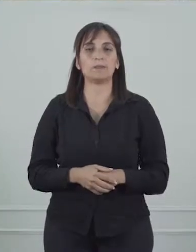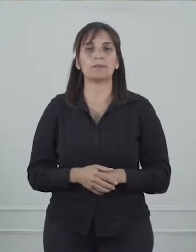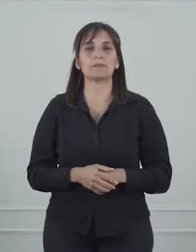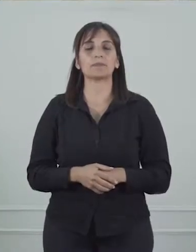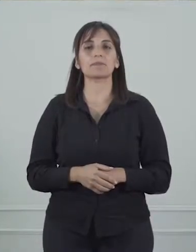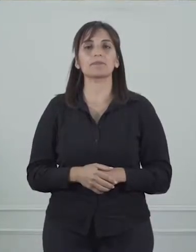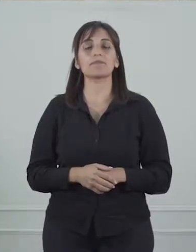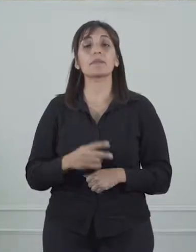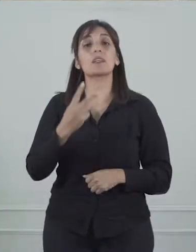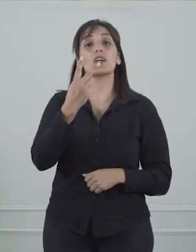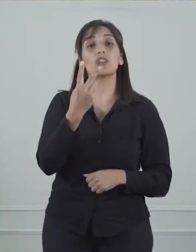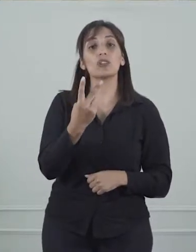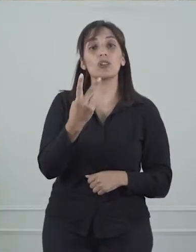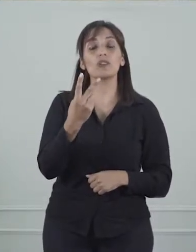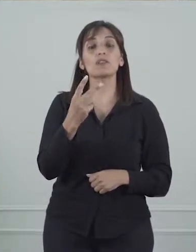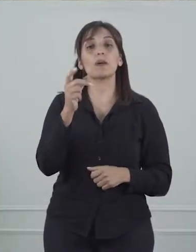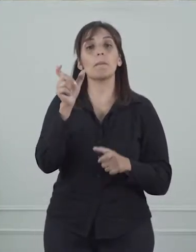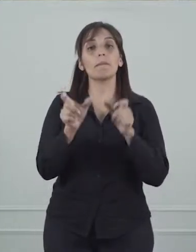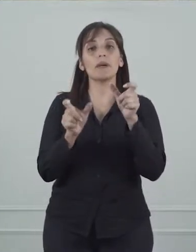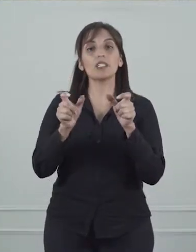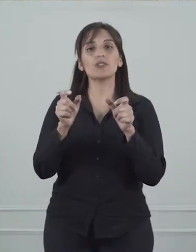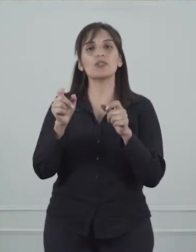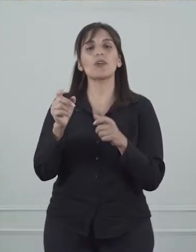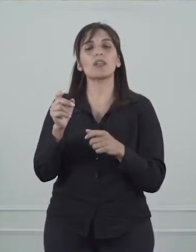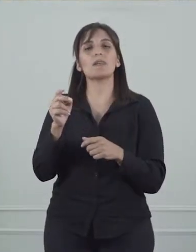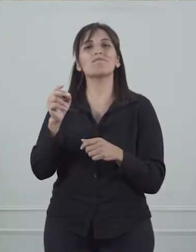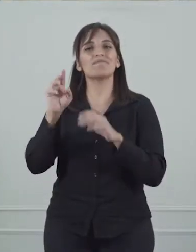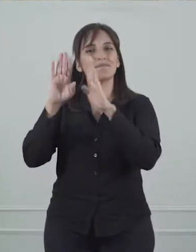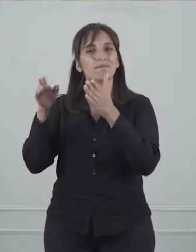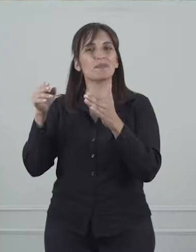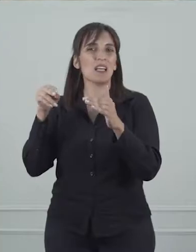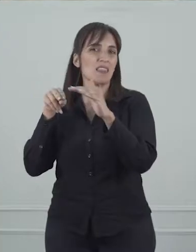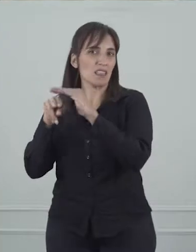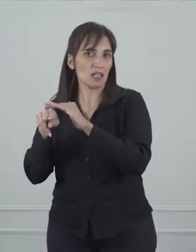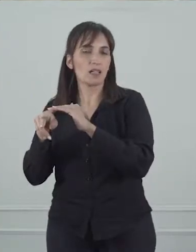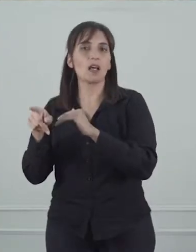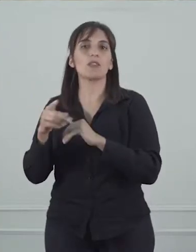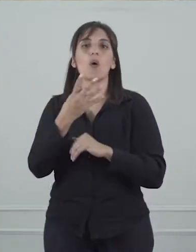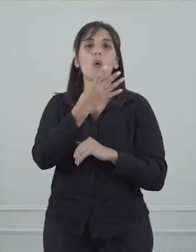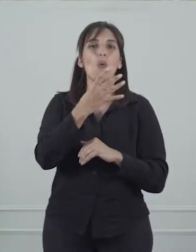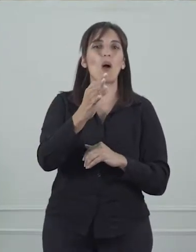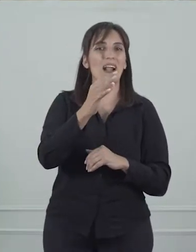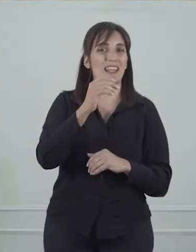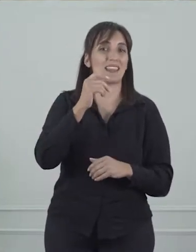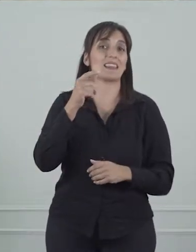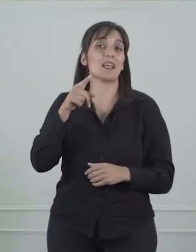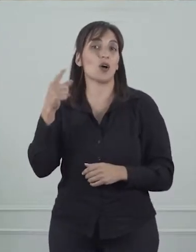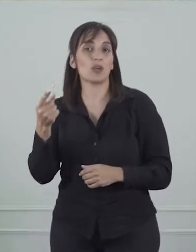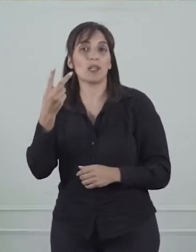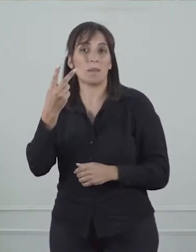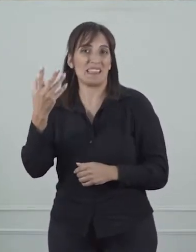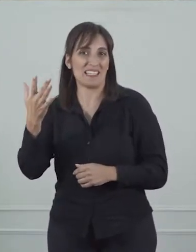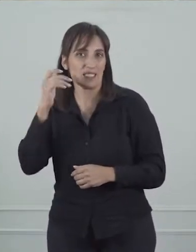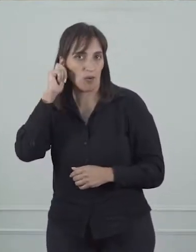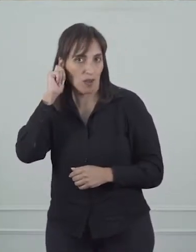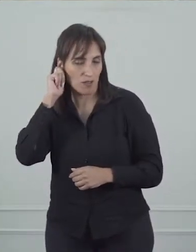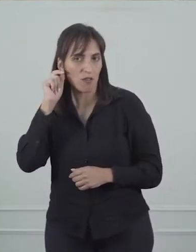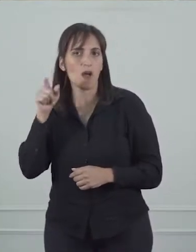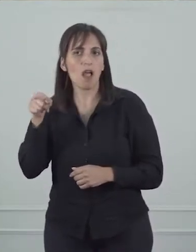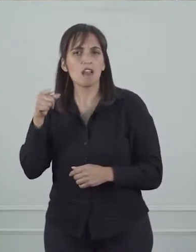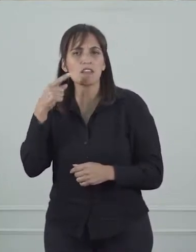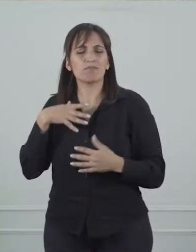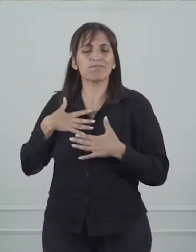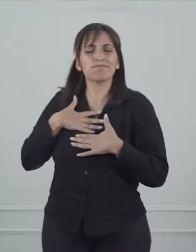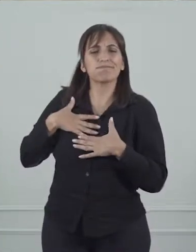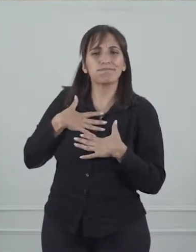Hay dos personas más internadas, son dos mujeres de 40 y 25 años, las cuales presentan